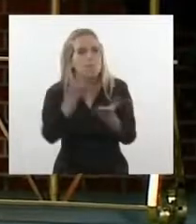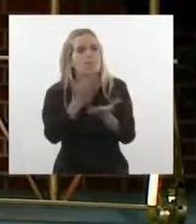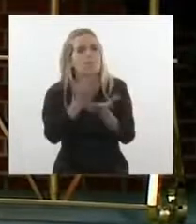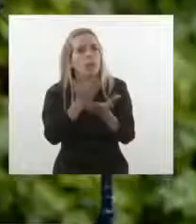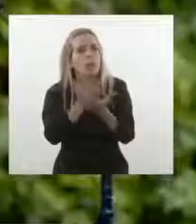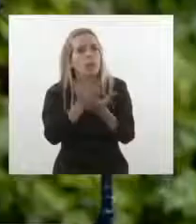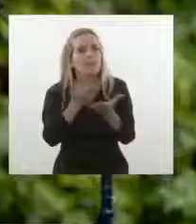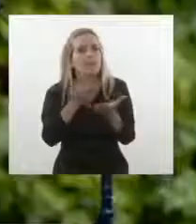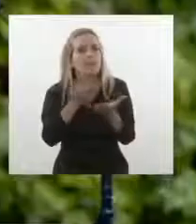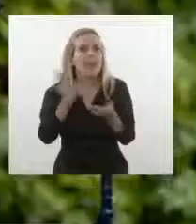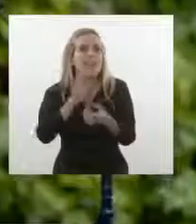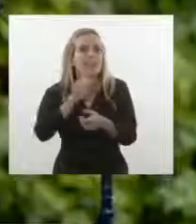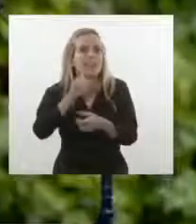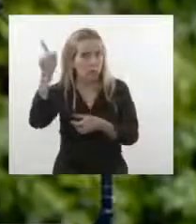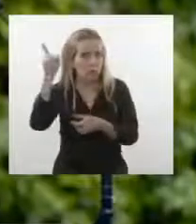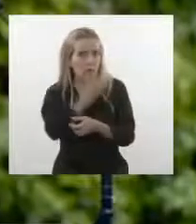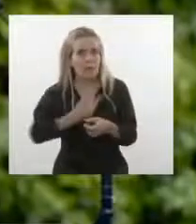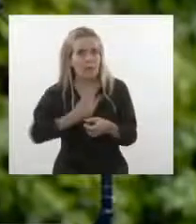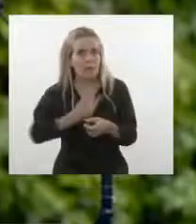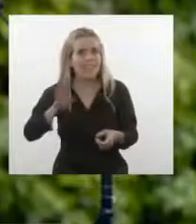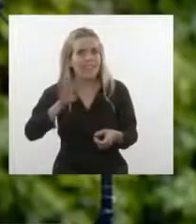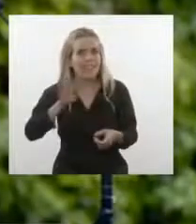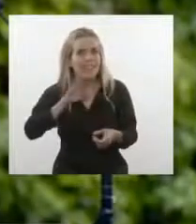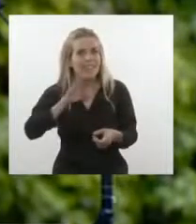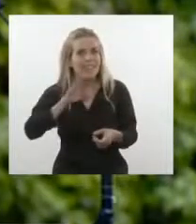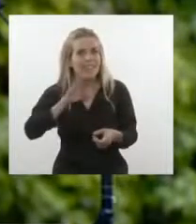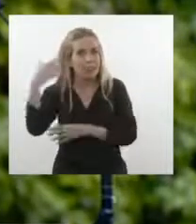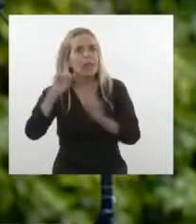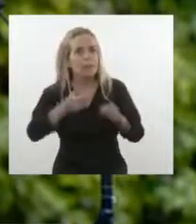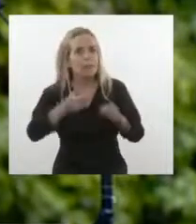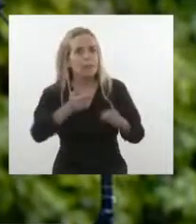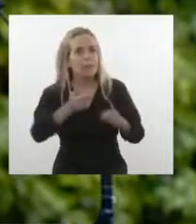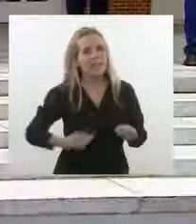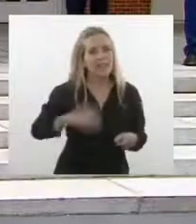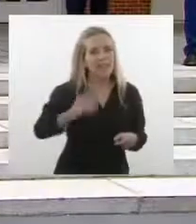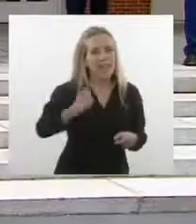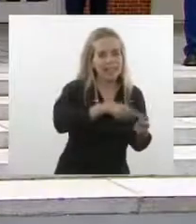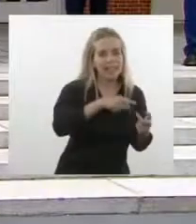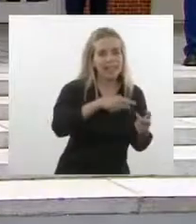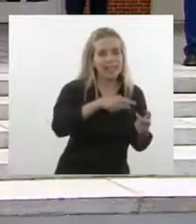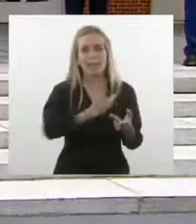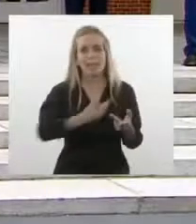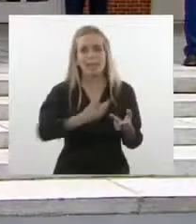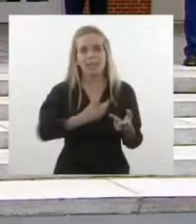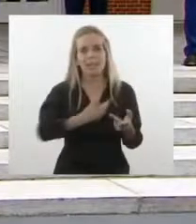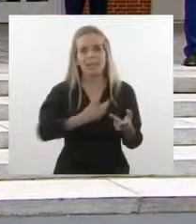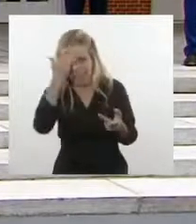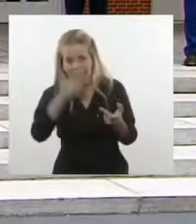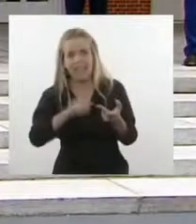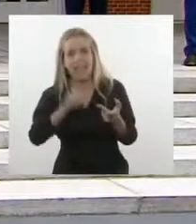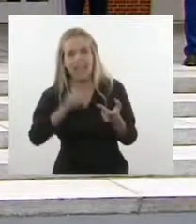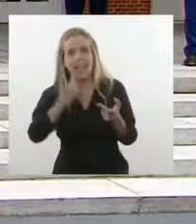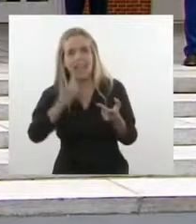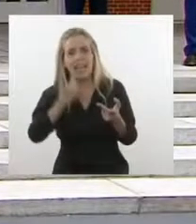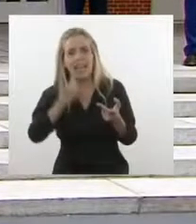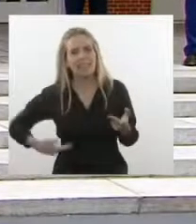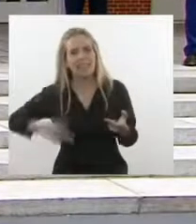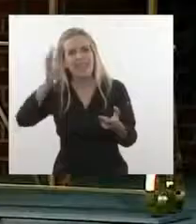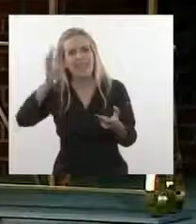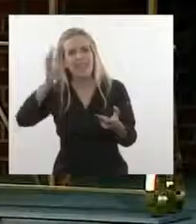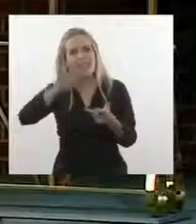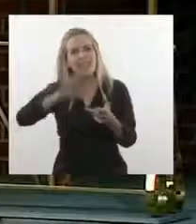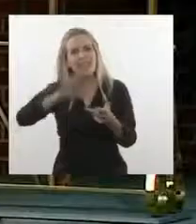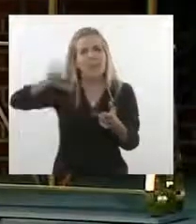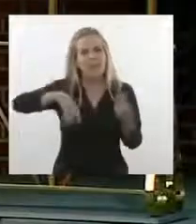administración estadounidense Biden, pero que también el presidente de Argentina, el presidente de India, Modi, o también el presidente de Sudáfrica y otros